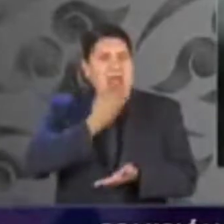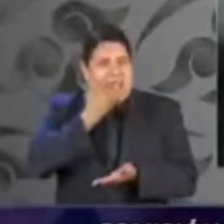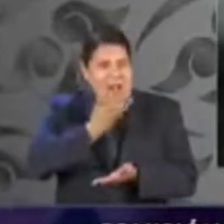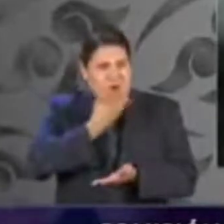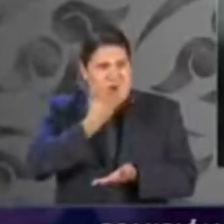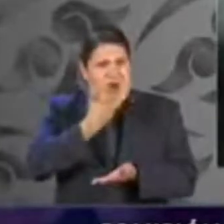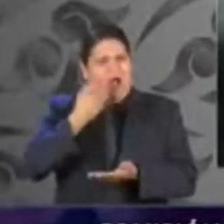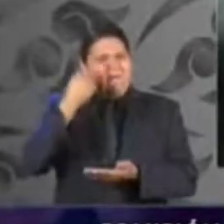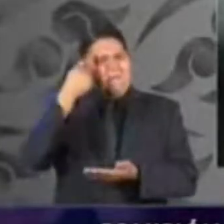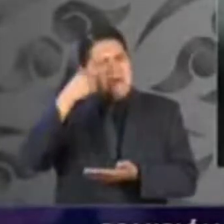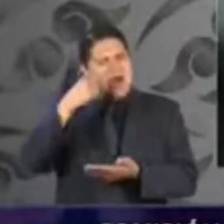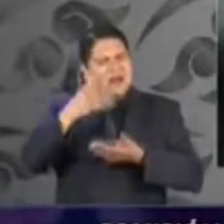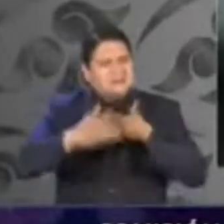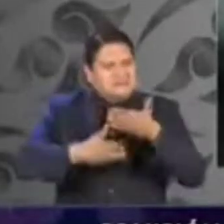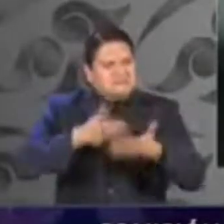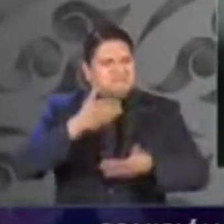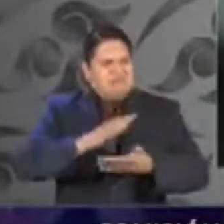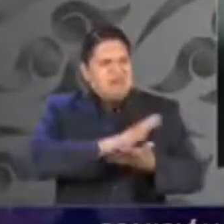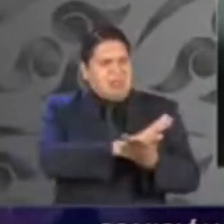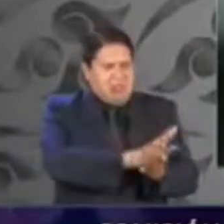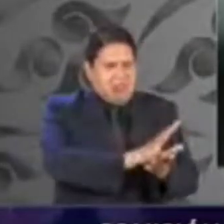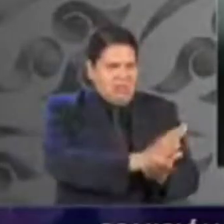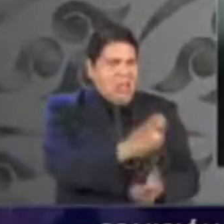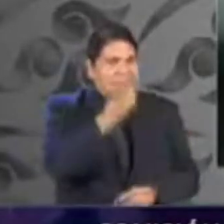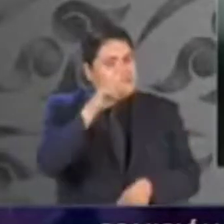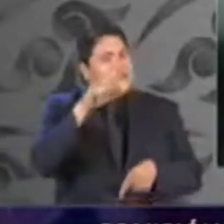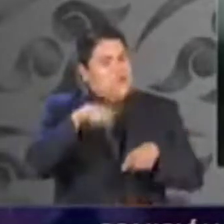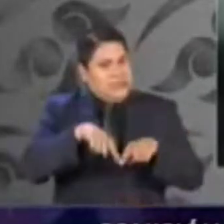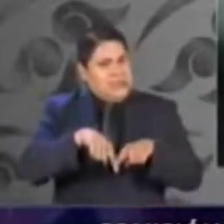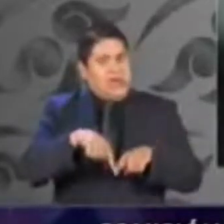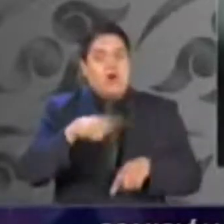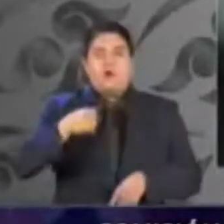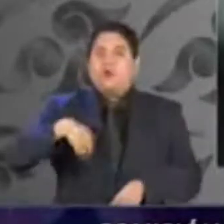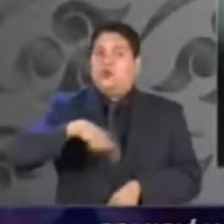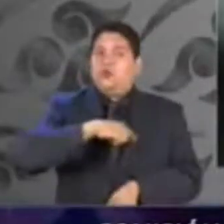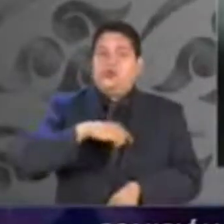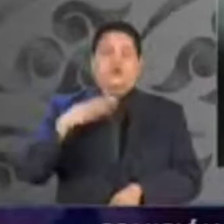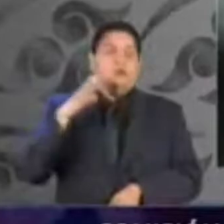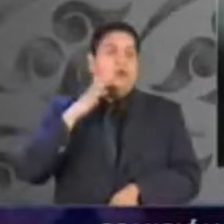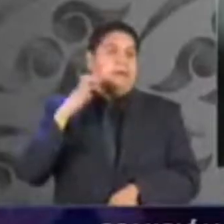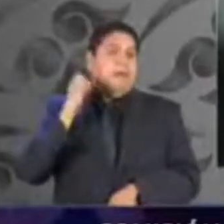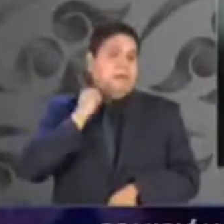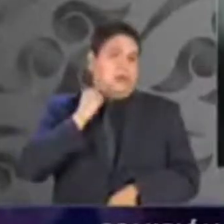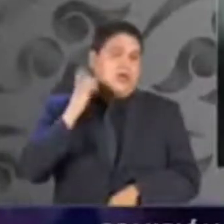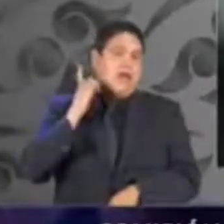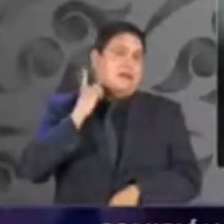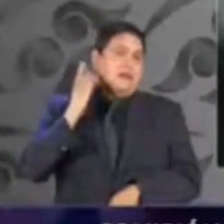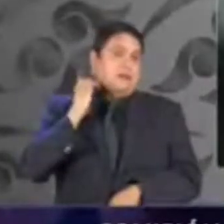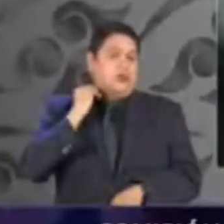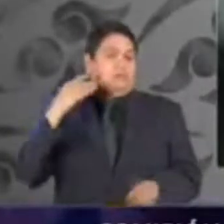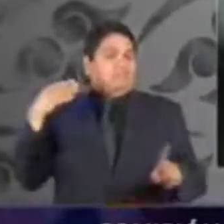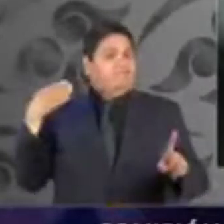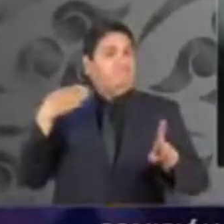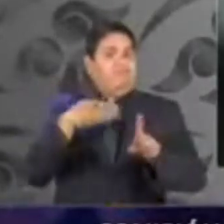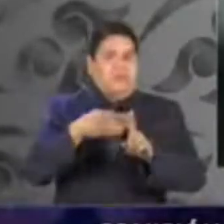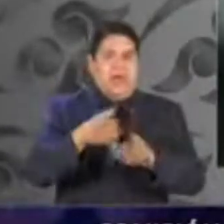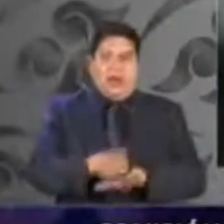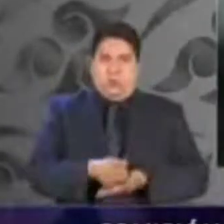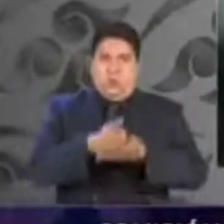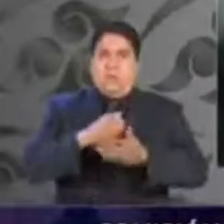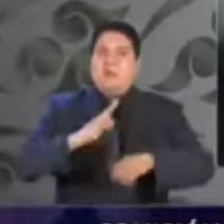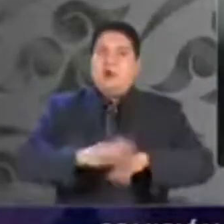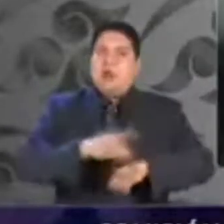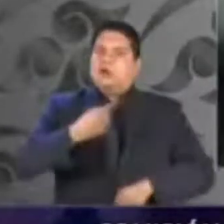desigualdades y discriminación, ha sido una de las prioridades de esta, la legislatura de la paridad de